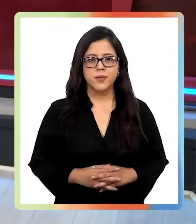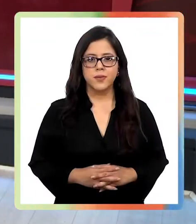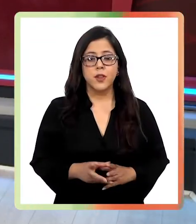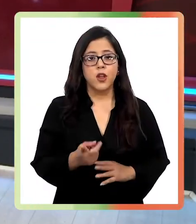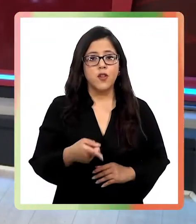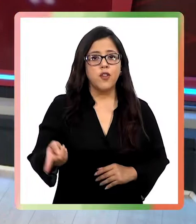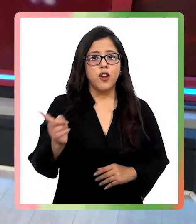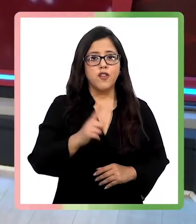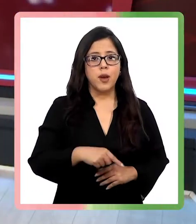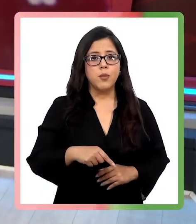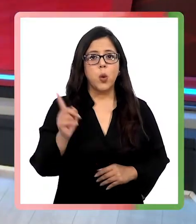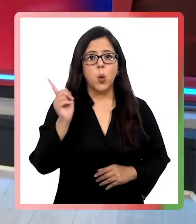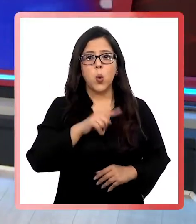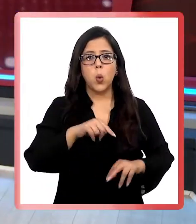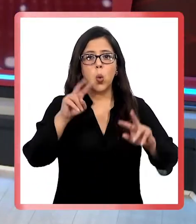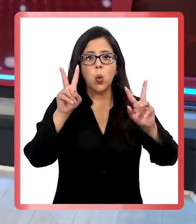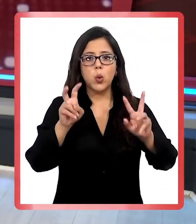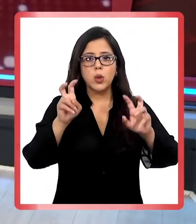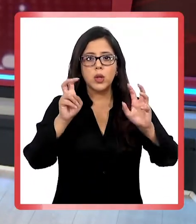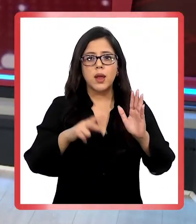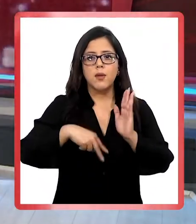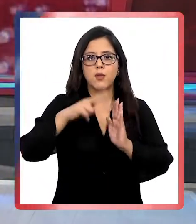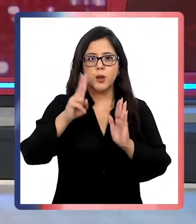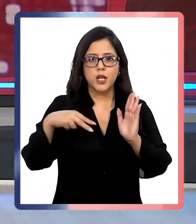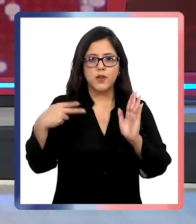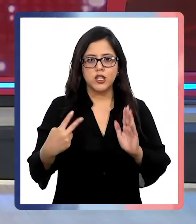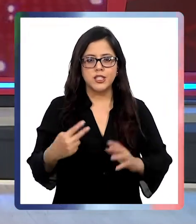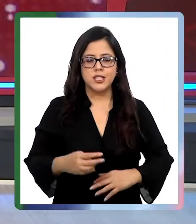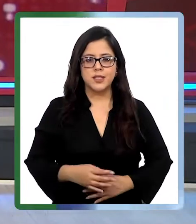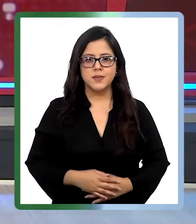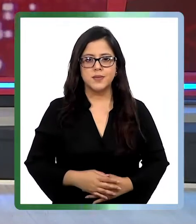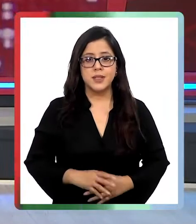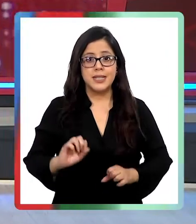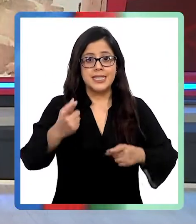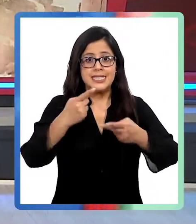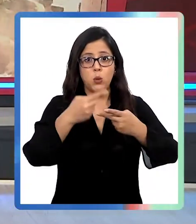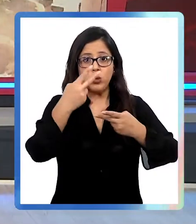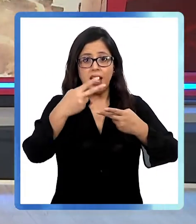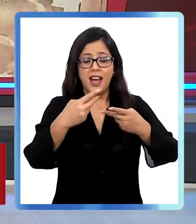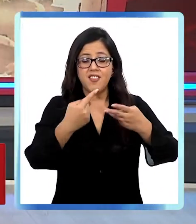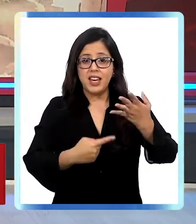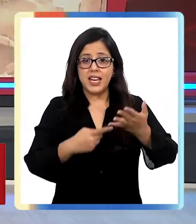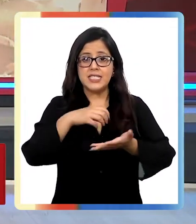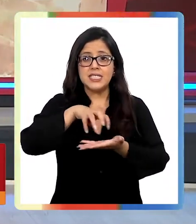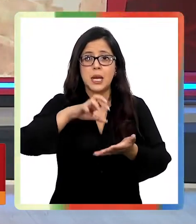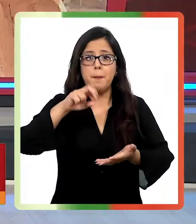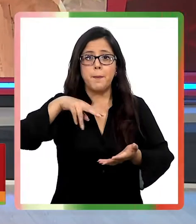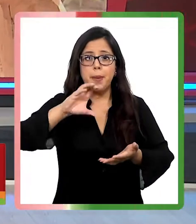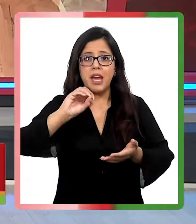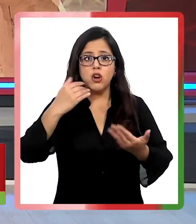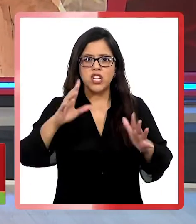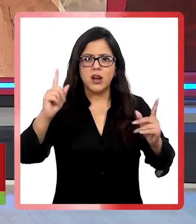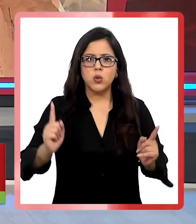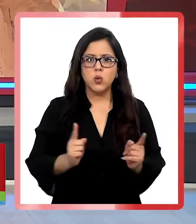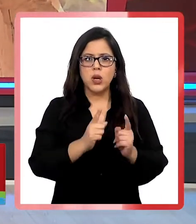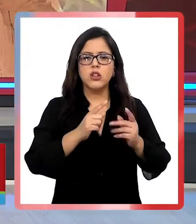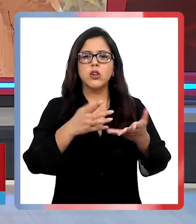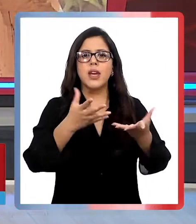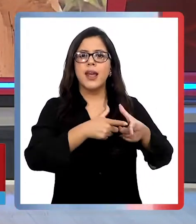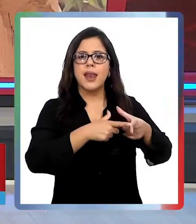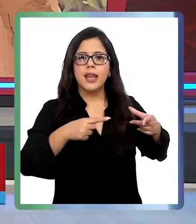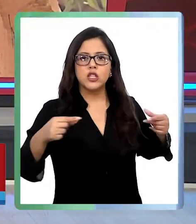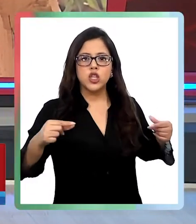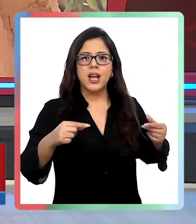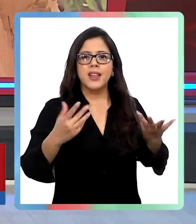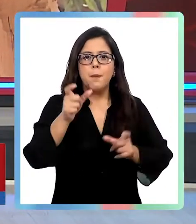Ya estamos de regreso con esta última parte de Portavoz Noticias. Por segunda vez, Penco es sede del Encuentro Nacional de Escultores.